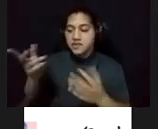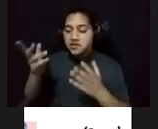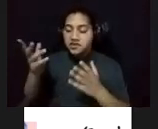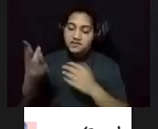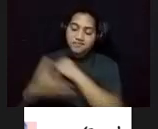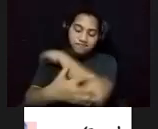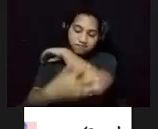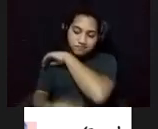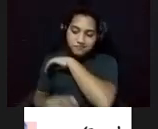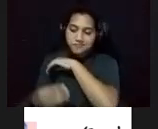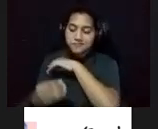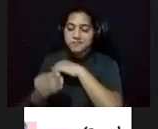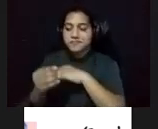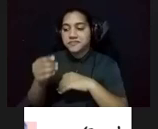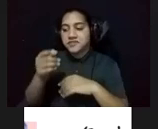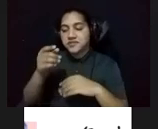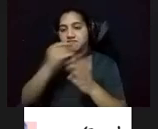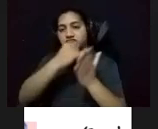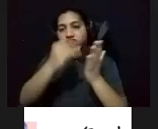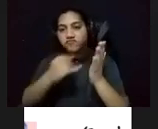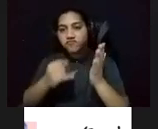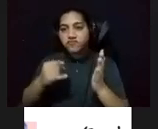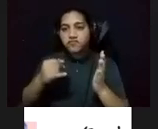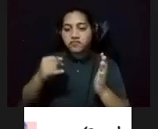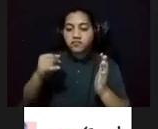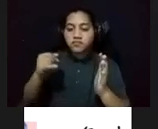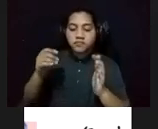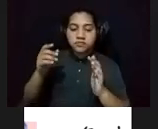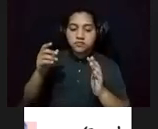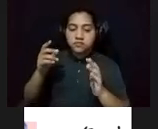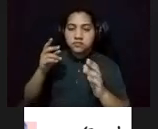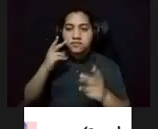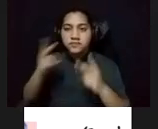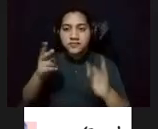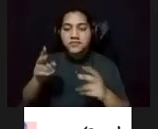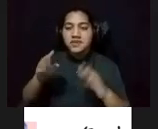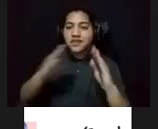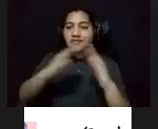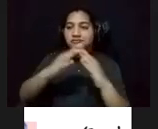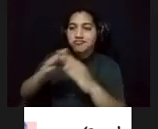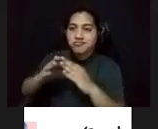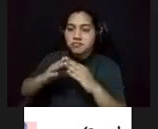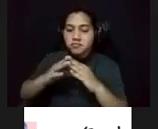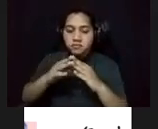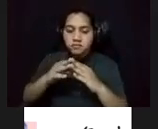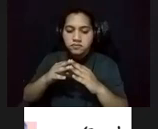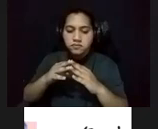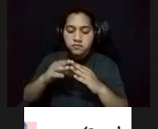pintura, La Perla, el recorrido visual entre casuchas y casuchas nos